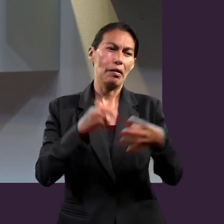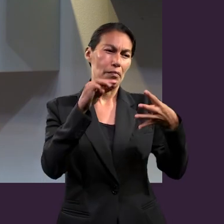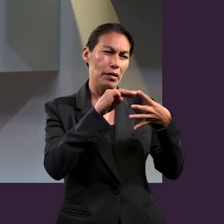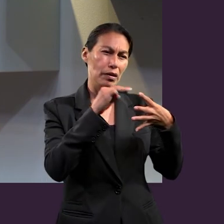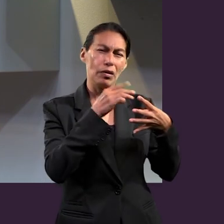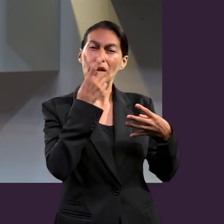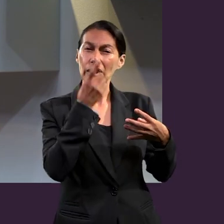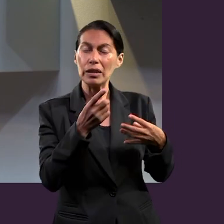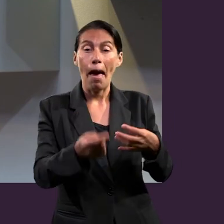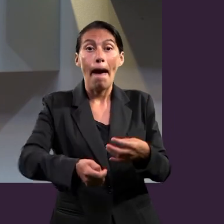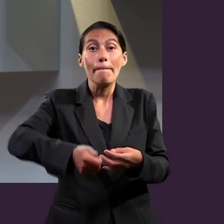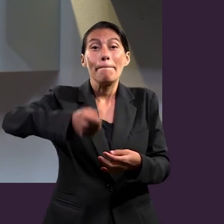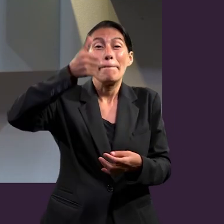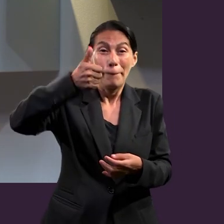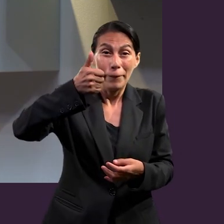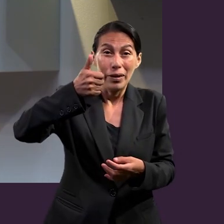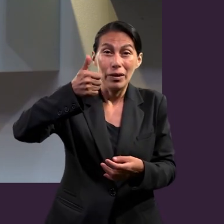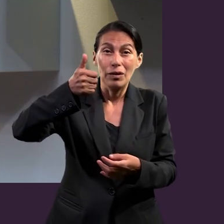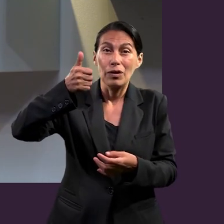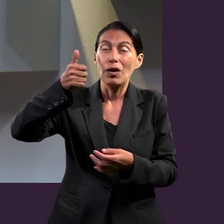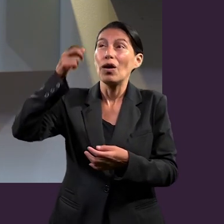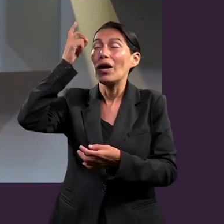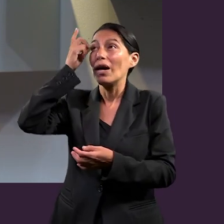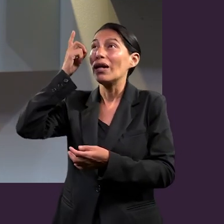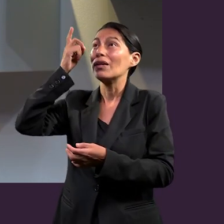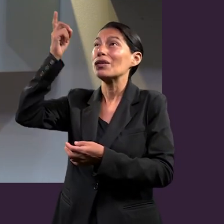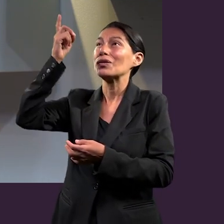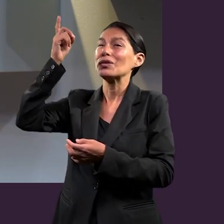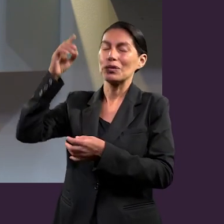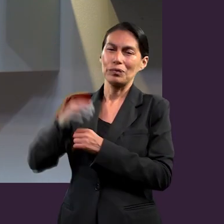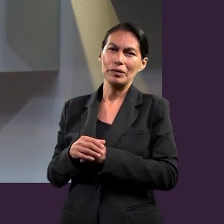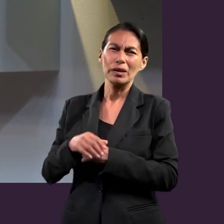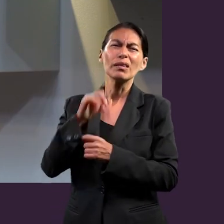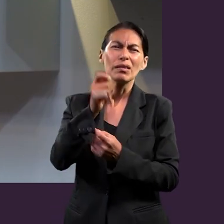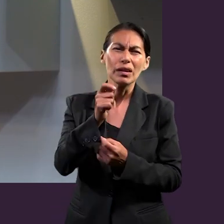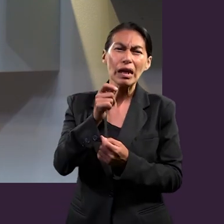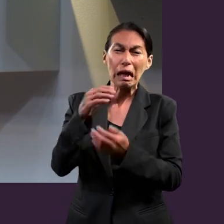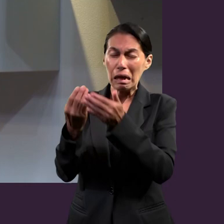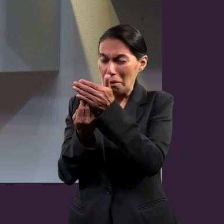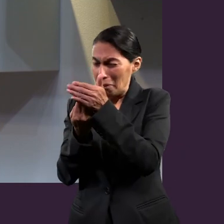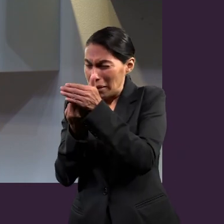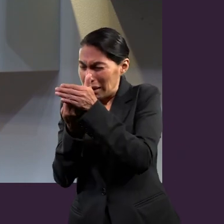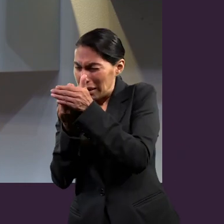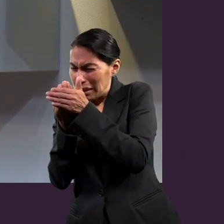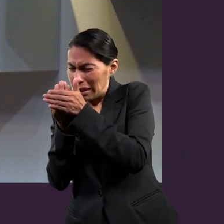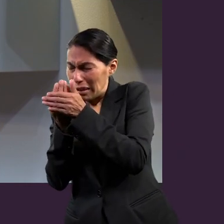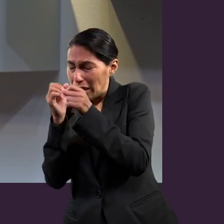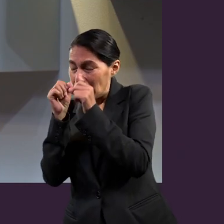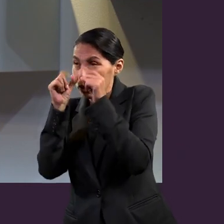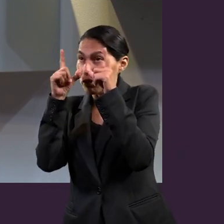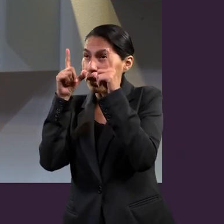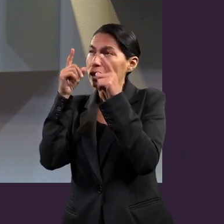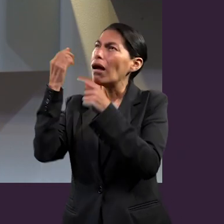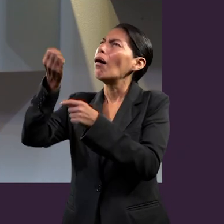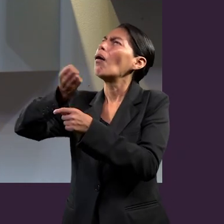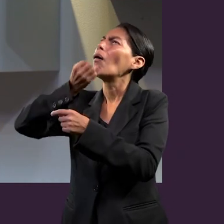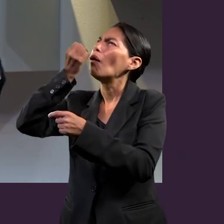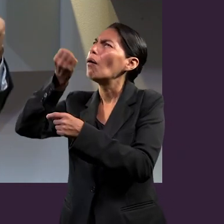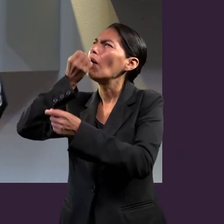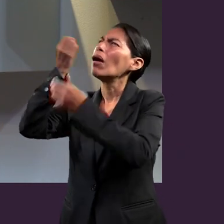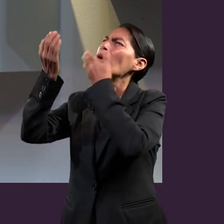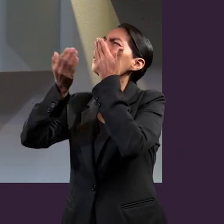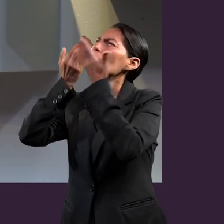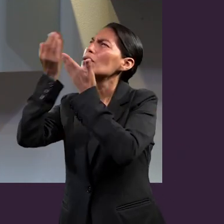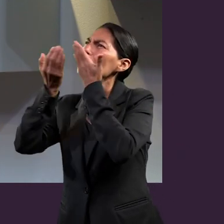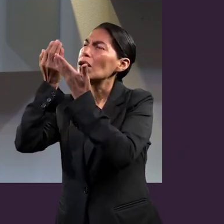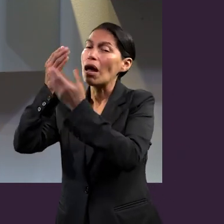reino de Dios. Primero significa a primero hora en la mañana, pero muchos de nosotros a primero hora en la mañana andamos corriendo, nos levantamos ya